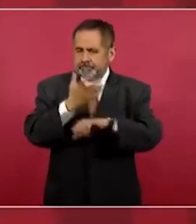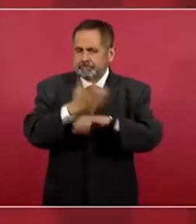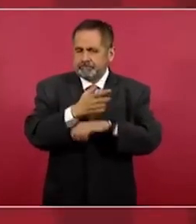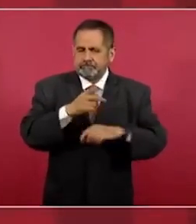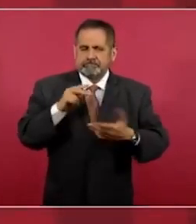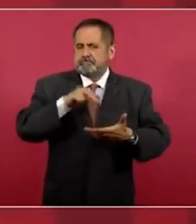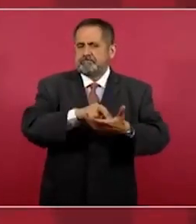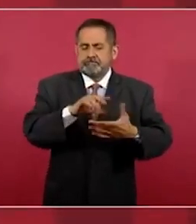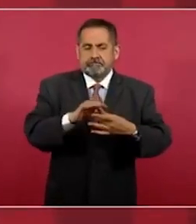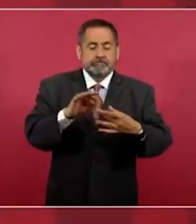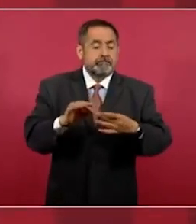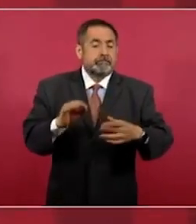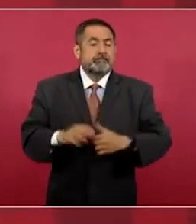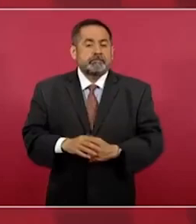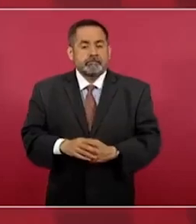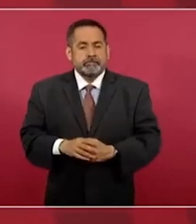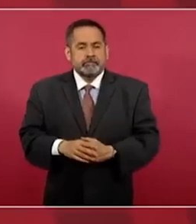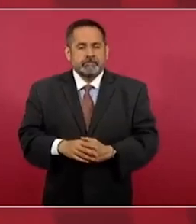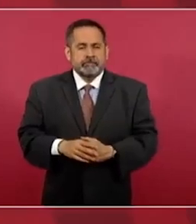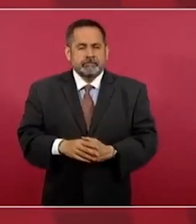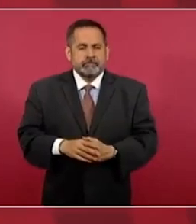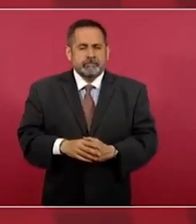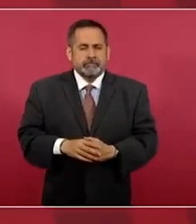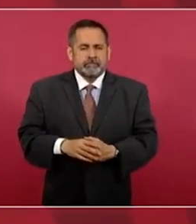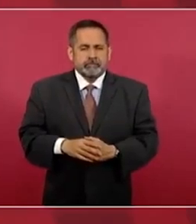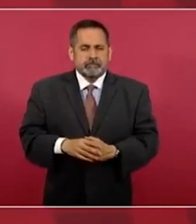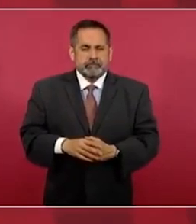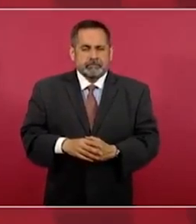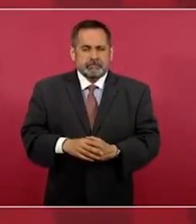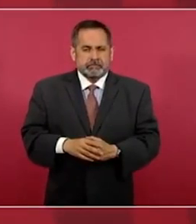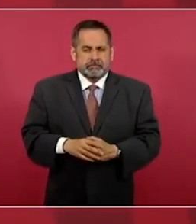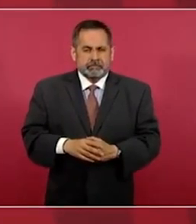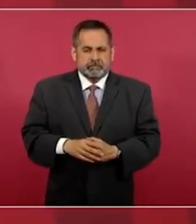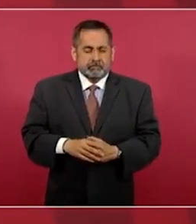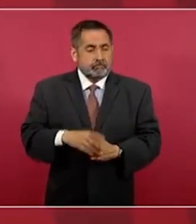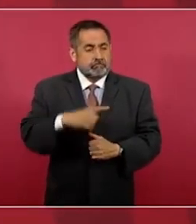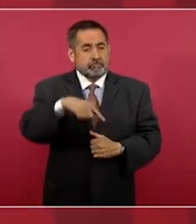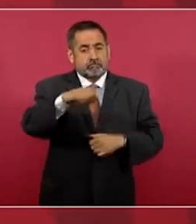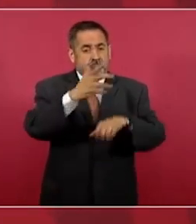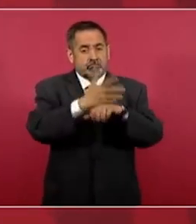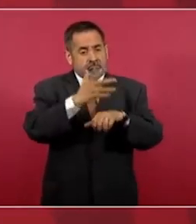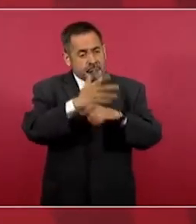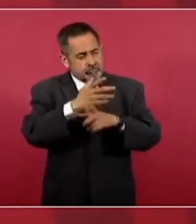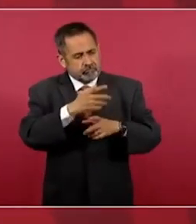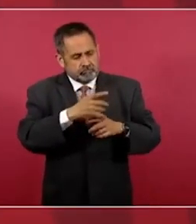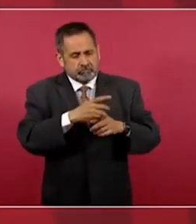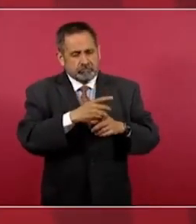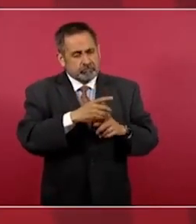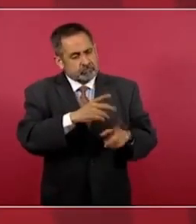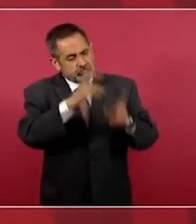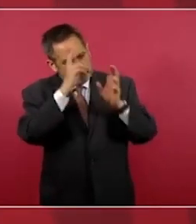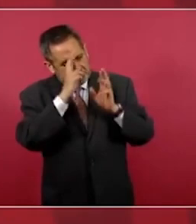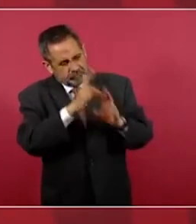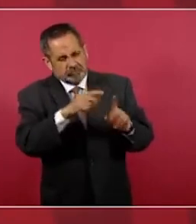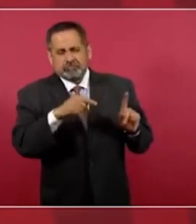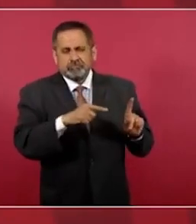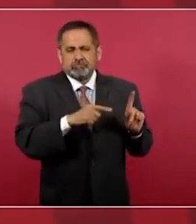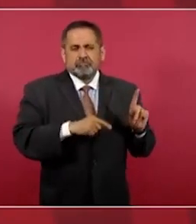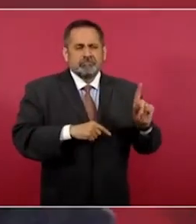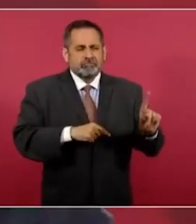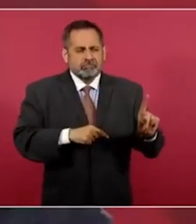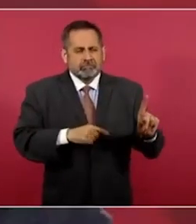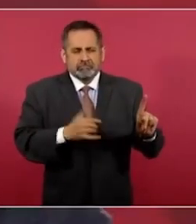y le rindieron un homenaje cuando el